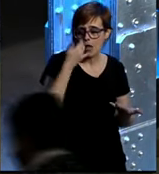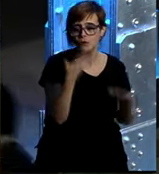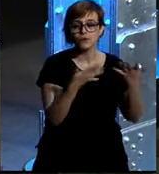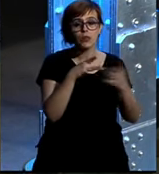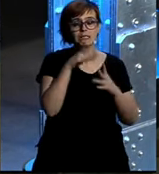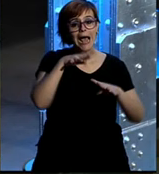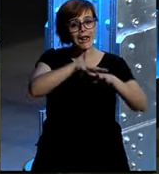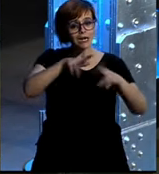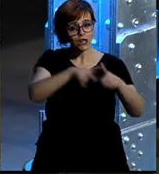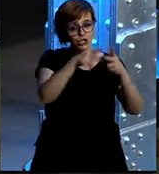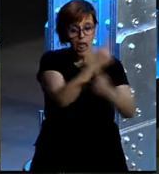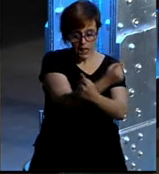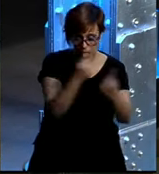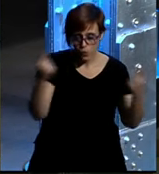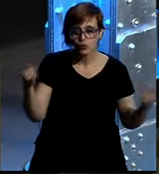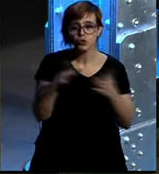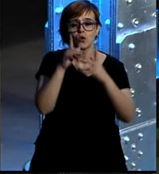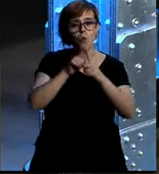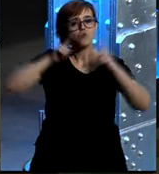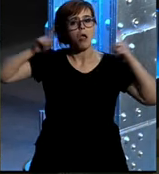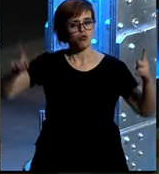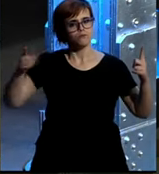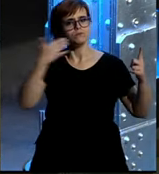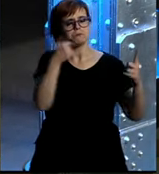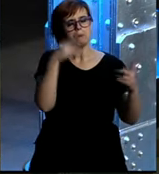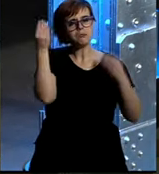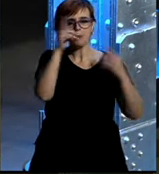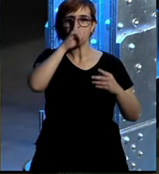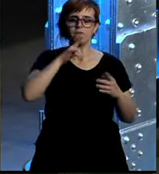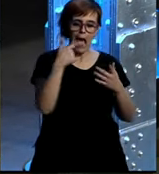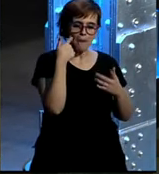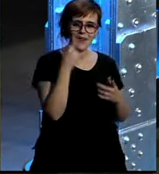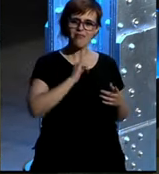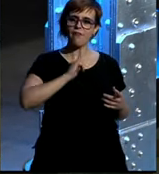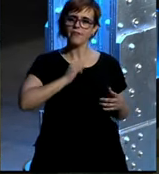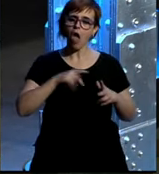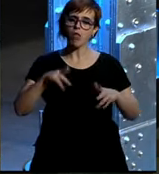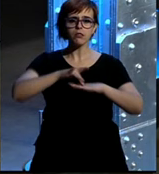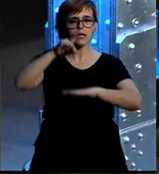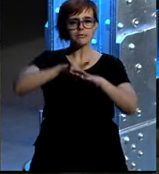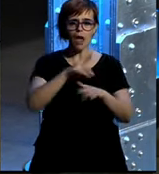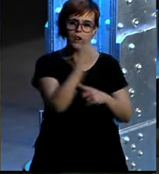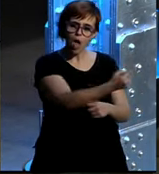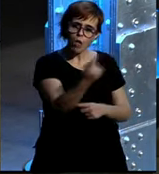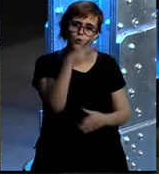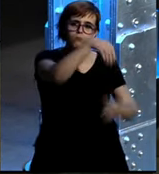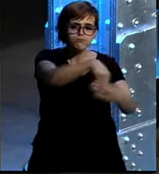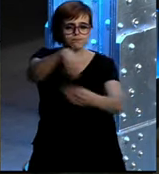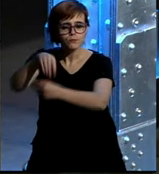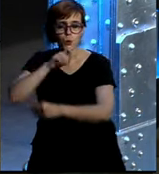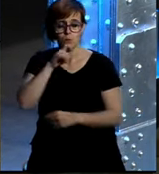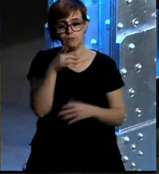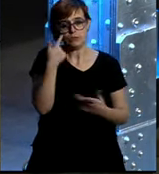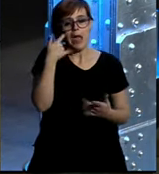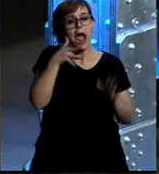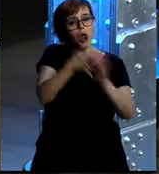social nosotros tenemos definido a principios de año un plan editorial de cómo queremos ser qué identidad digital queremos tener en cada ahora estoy hablando de cómo